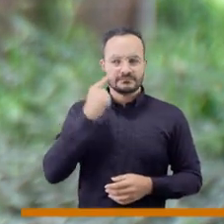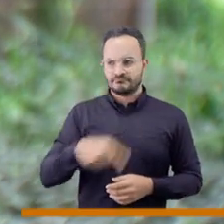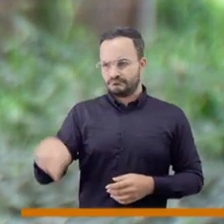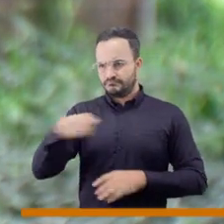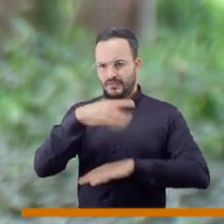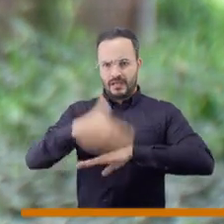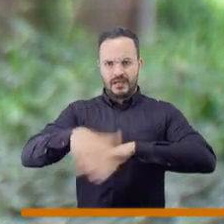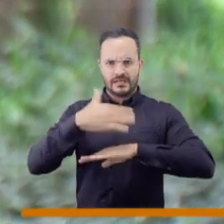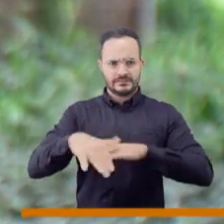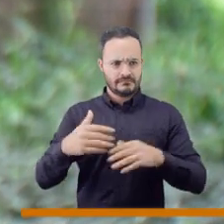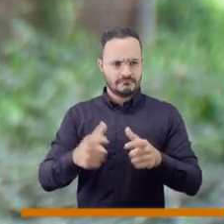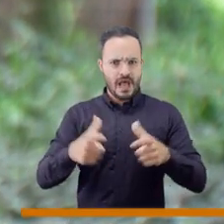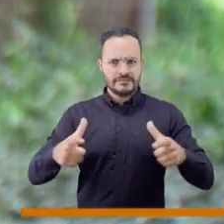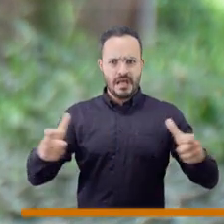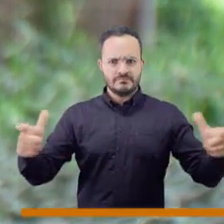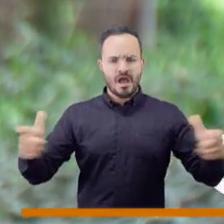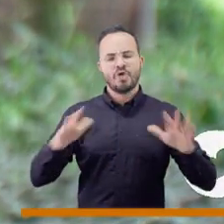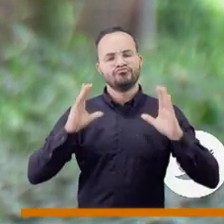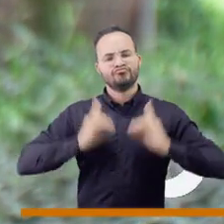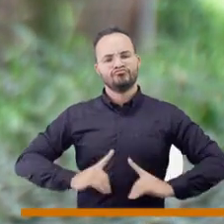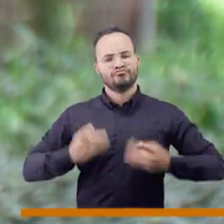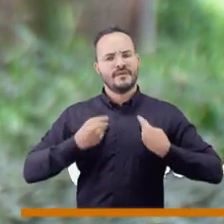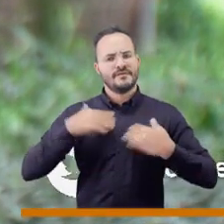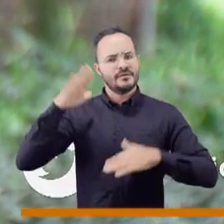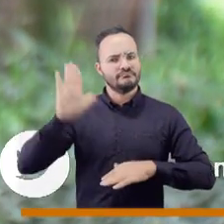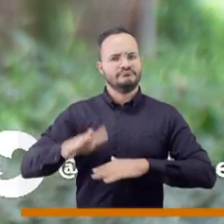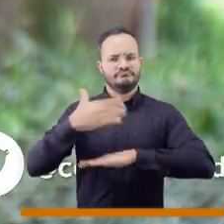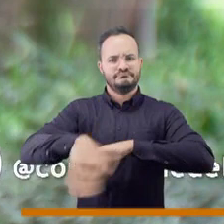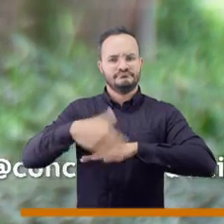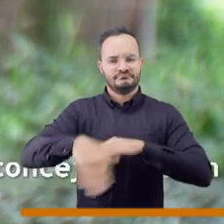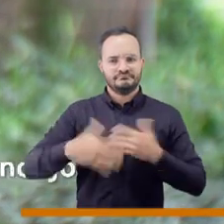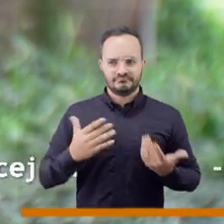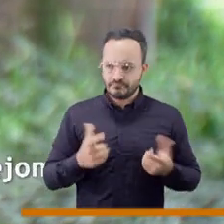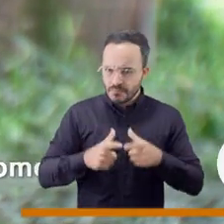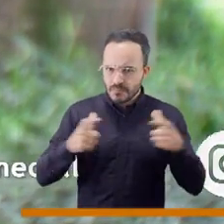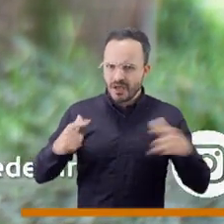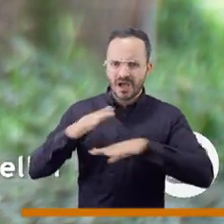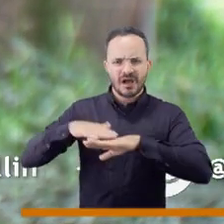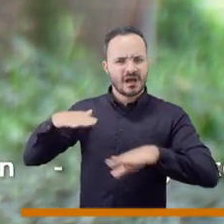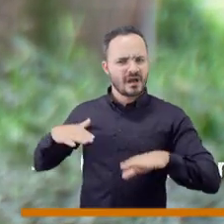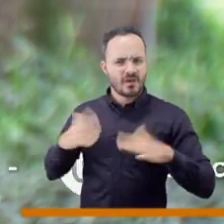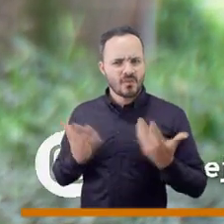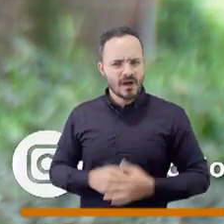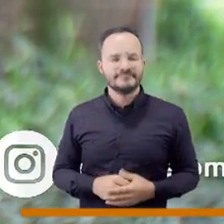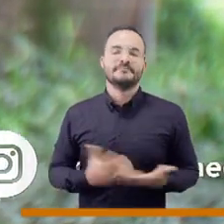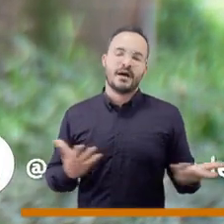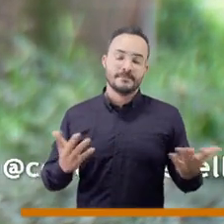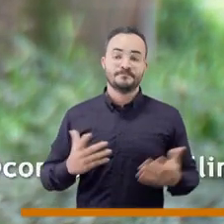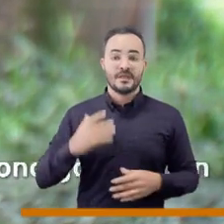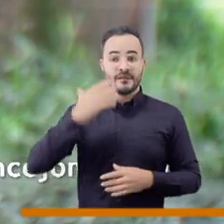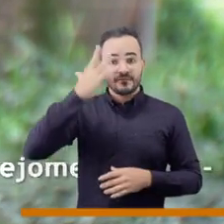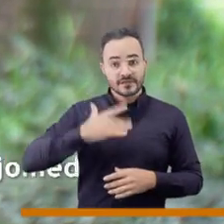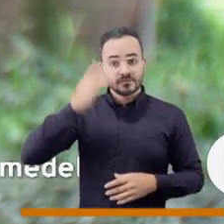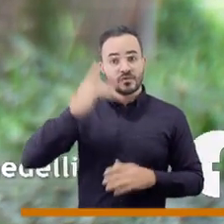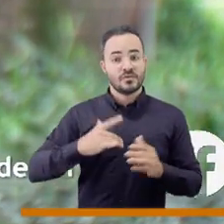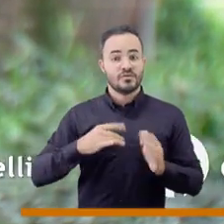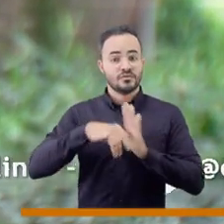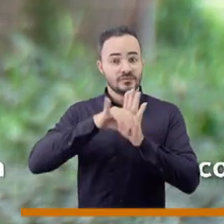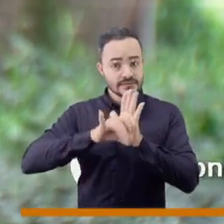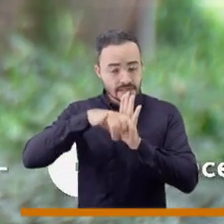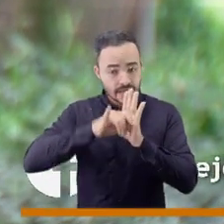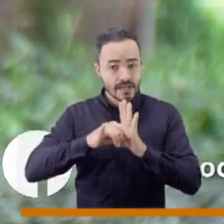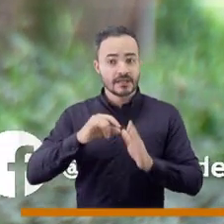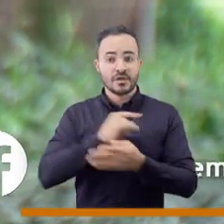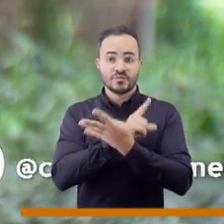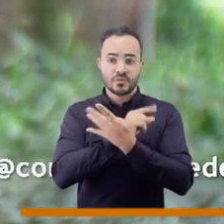causa del incremento de los habitantes de calle en la ciudad de Medellín? Le recuerdo a nuestras redes sociales que en Twitter e Instagram estamos como